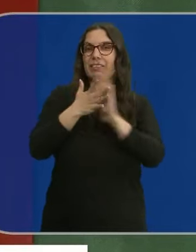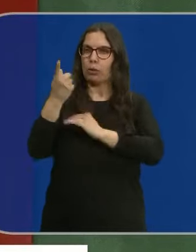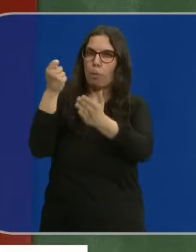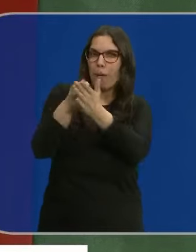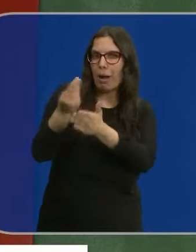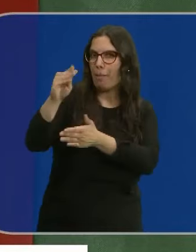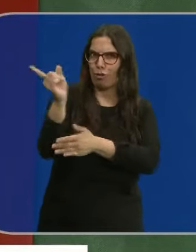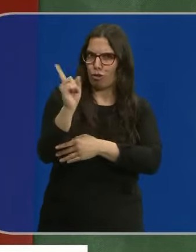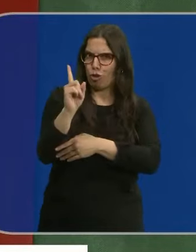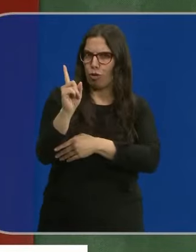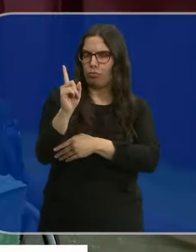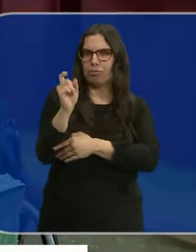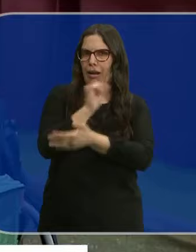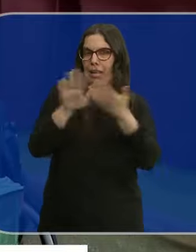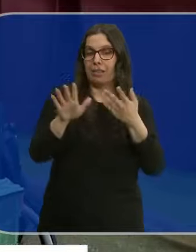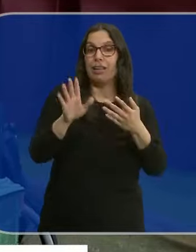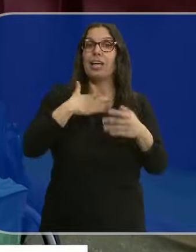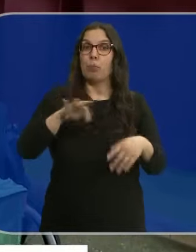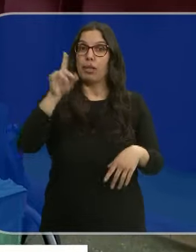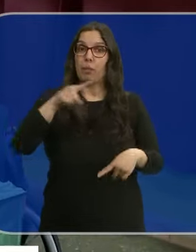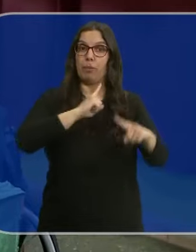y también se puede sumar a la X de la iglesia.